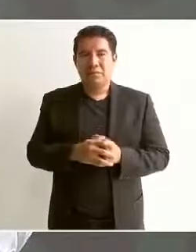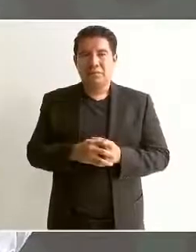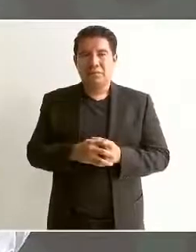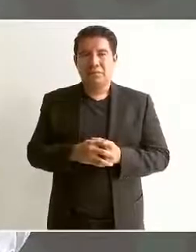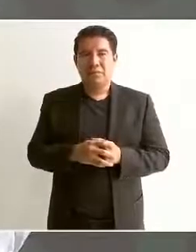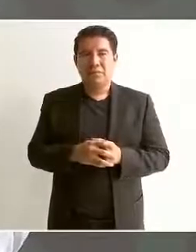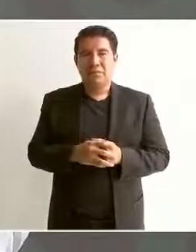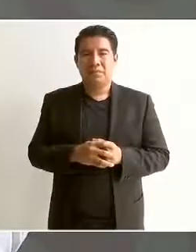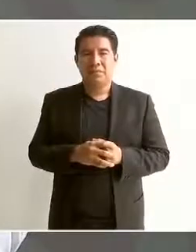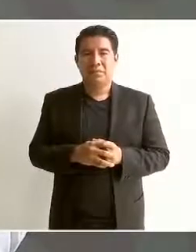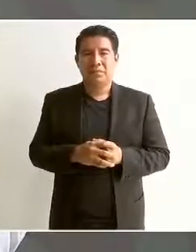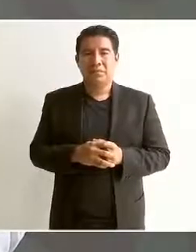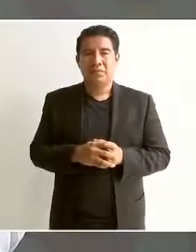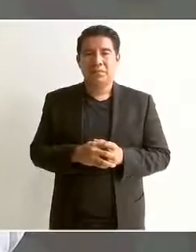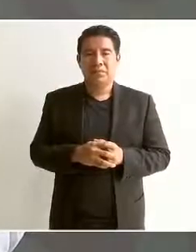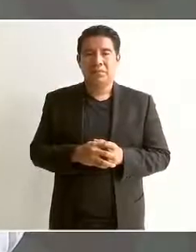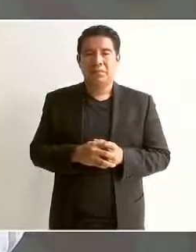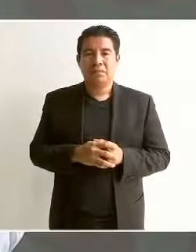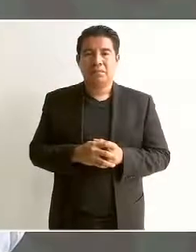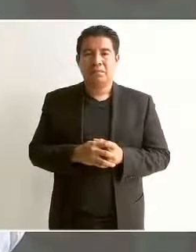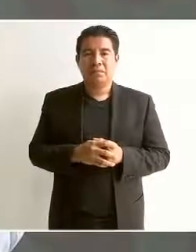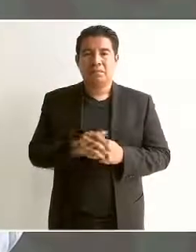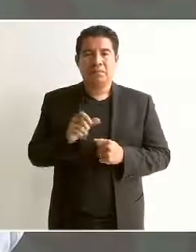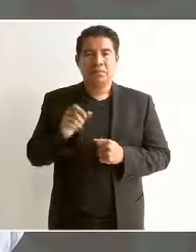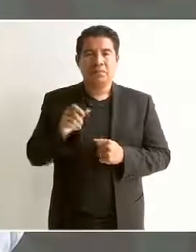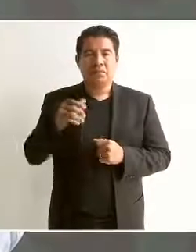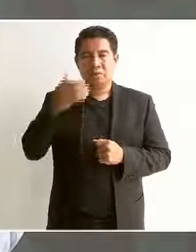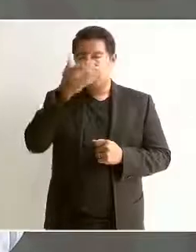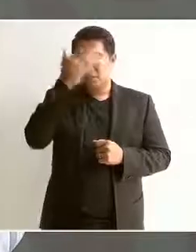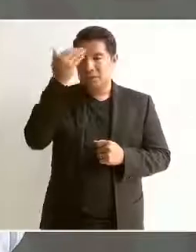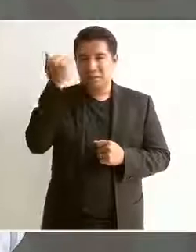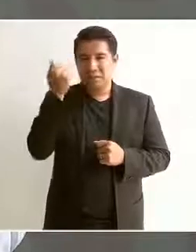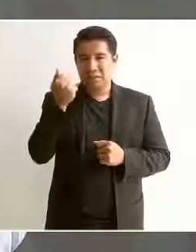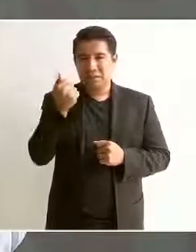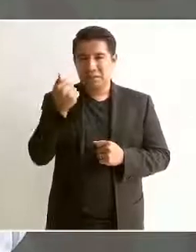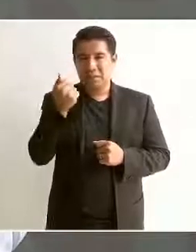no saben lo que es